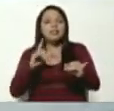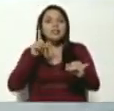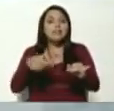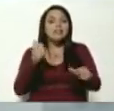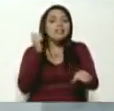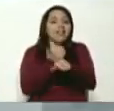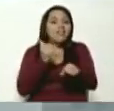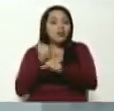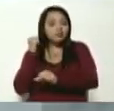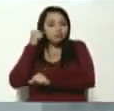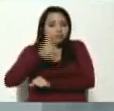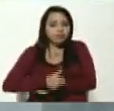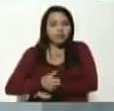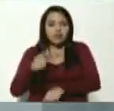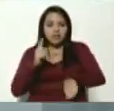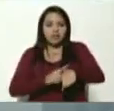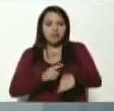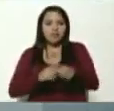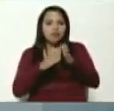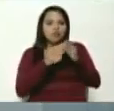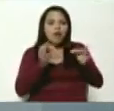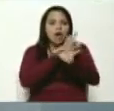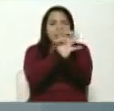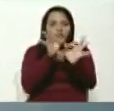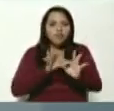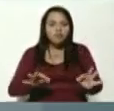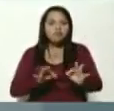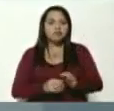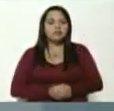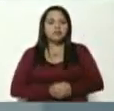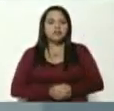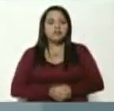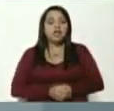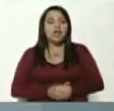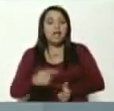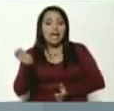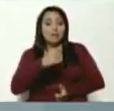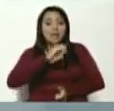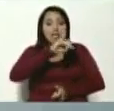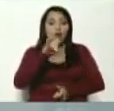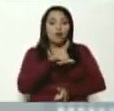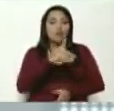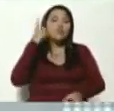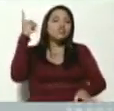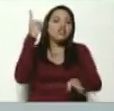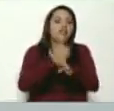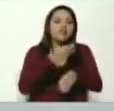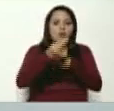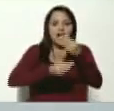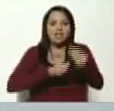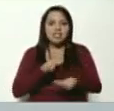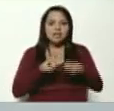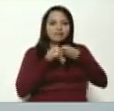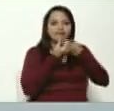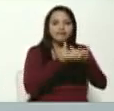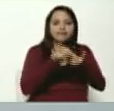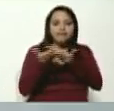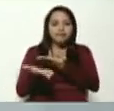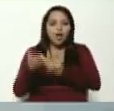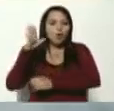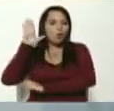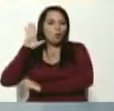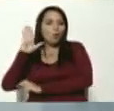su función todos los meses, el mes de julio, estamos obligados a hacer nuestra declaración jurada